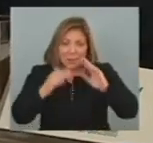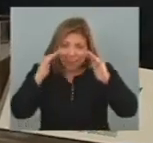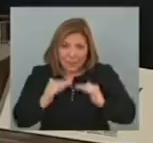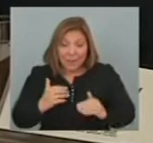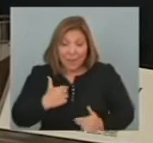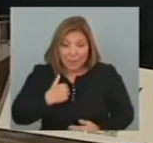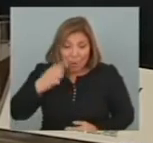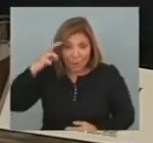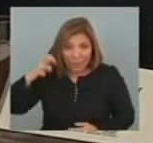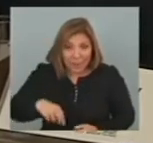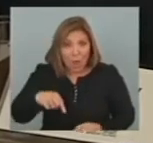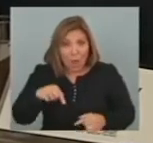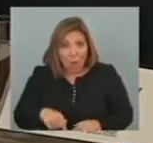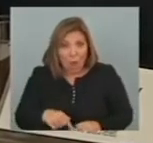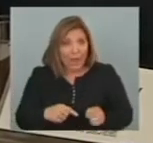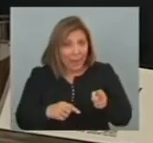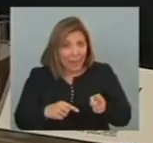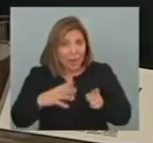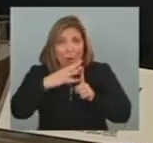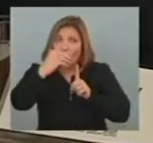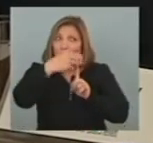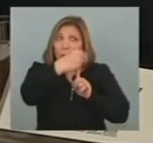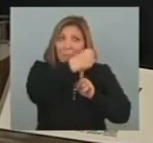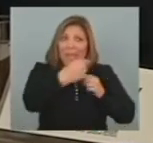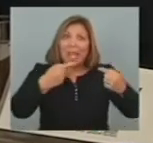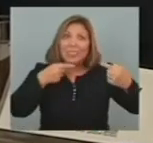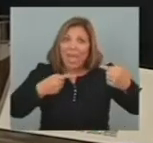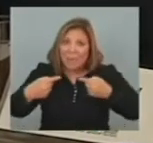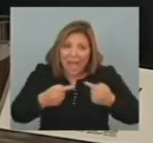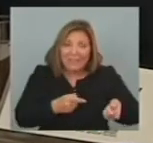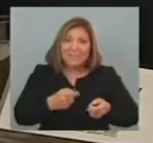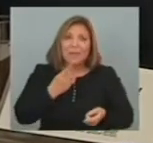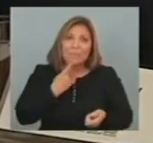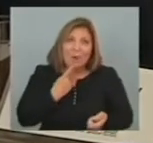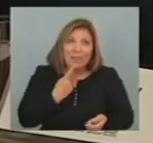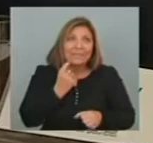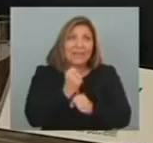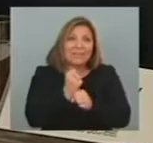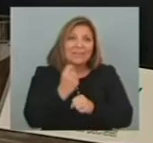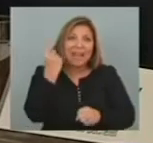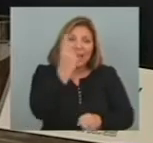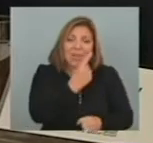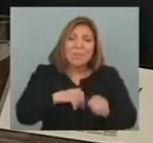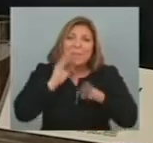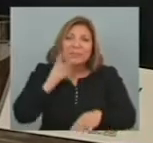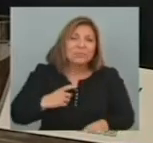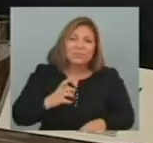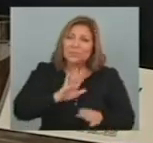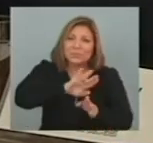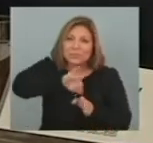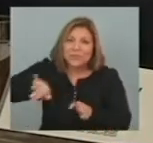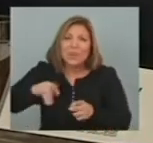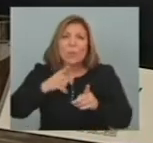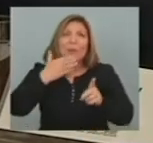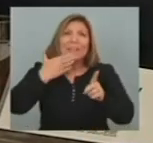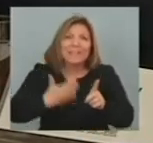mi opinión Debiera ser hoy día Un referente En el debate Del que hacer De la política Más que social De una concepción De